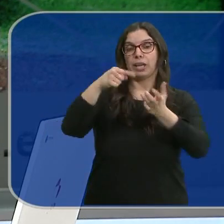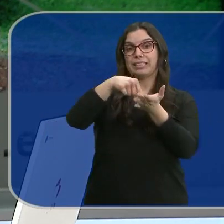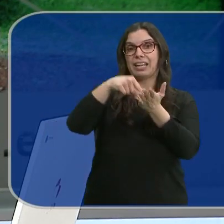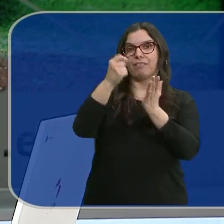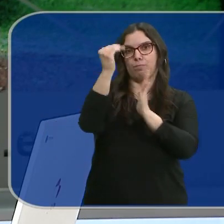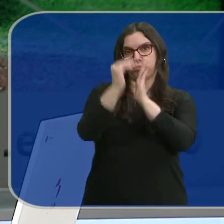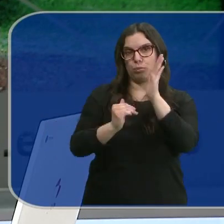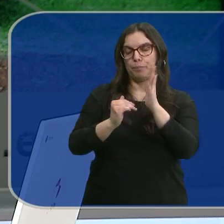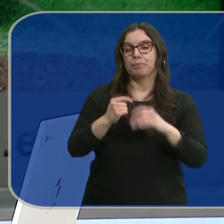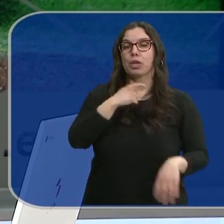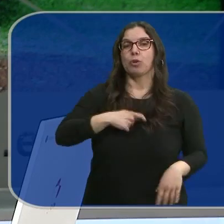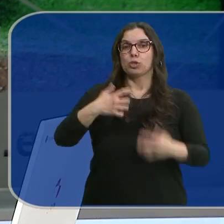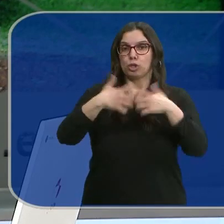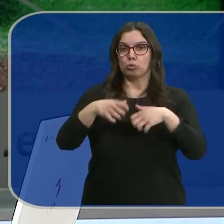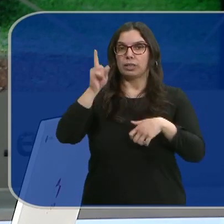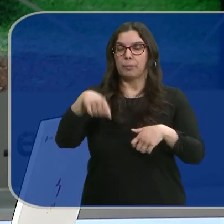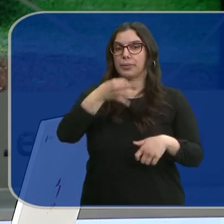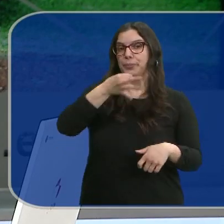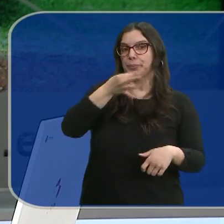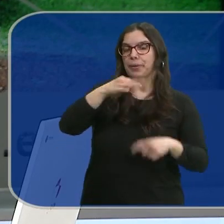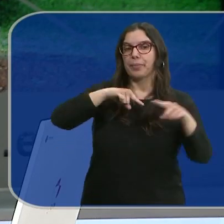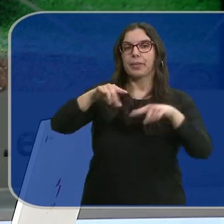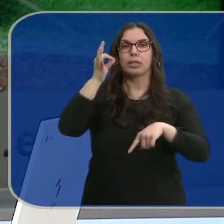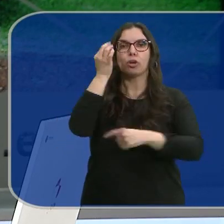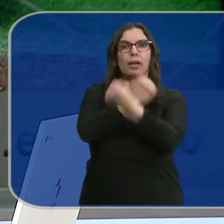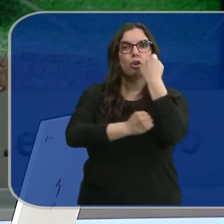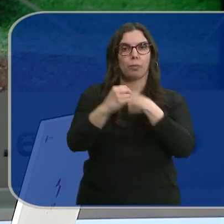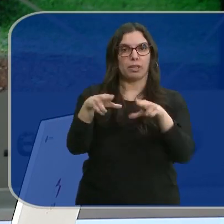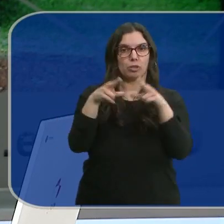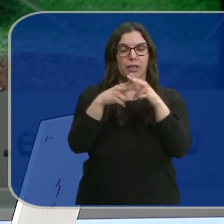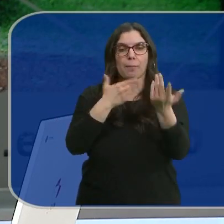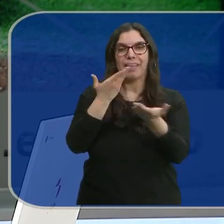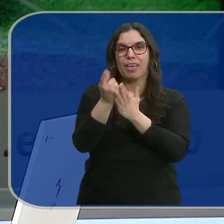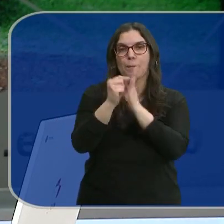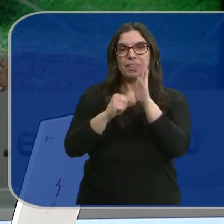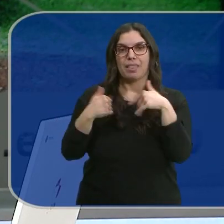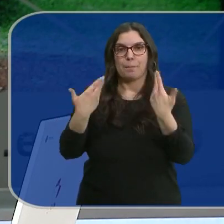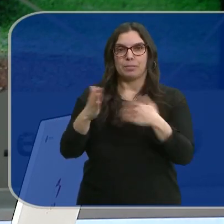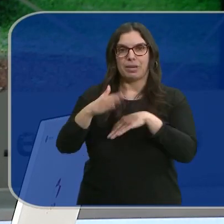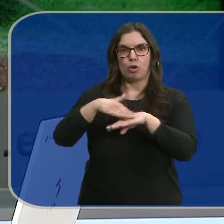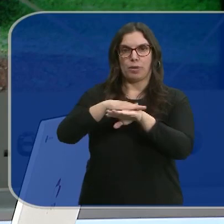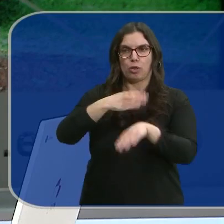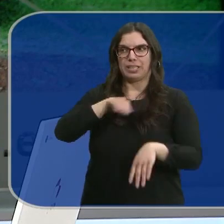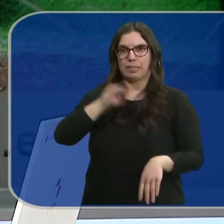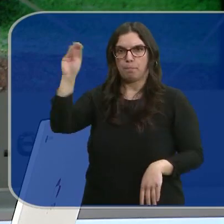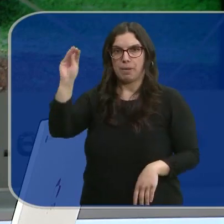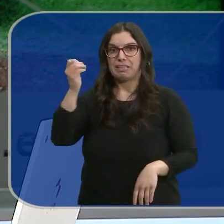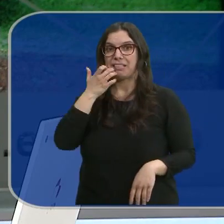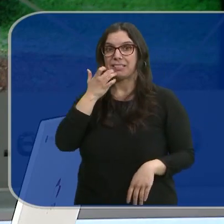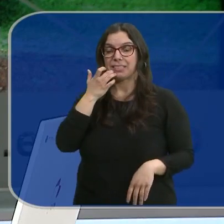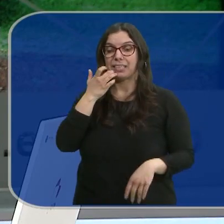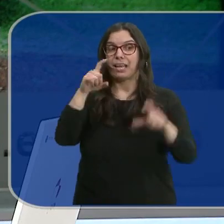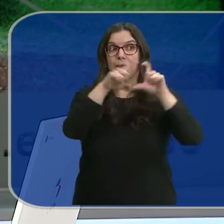En la Comisión de Industria comparecía además la directora de Economía Social que reclamaba más medidas al gobierno central. Asegura que de no